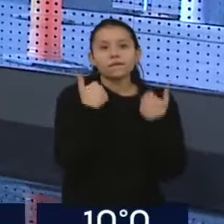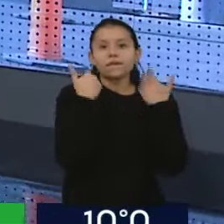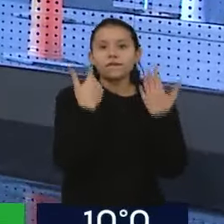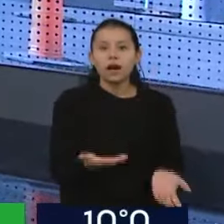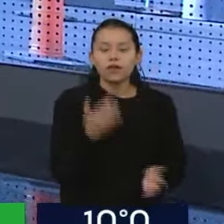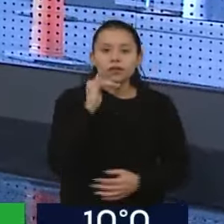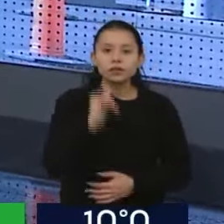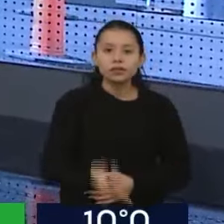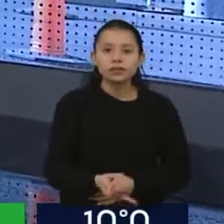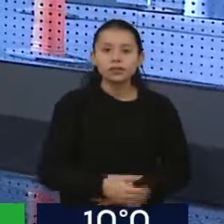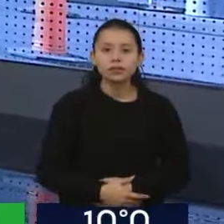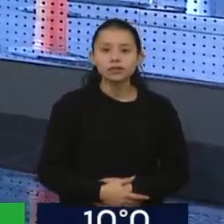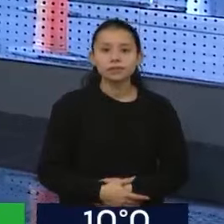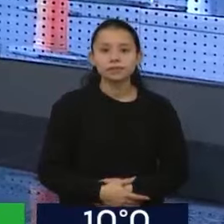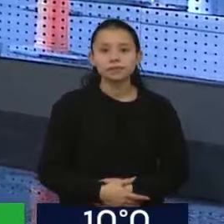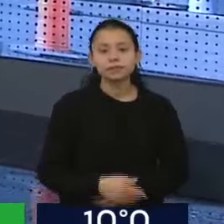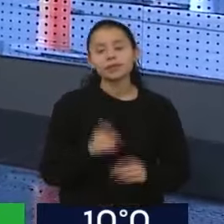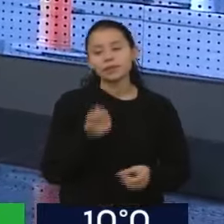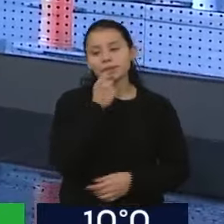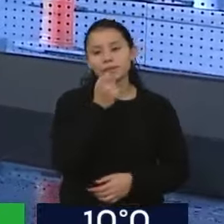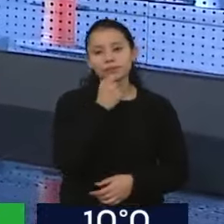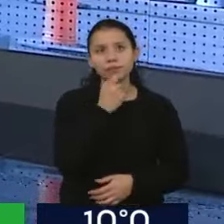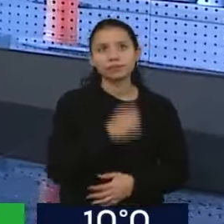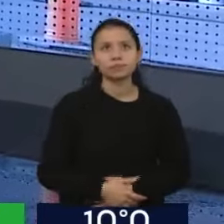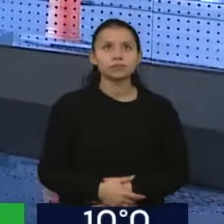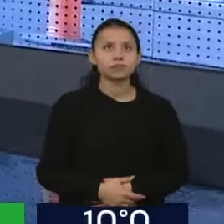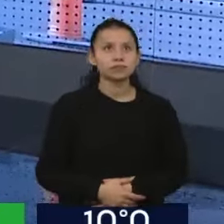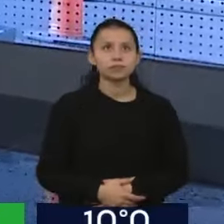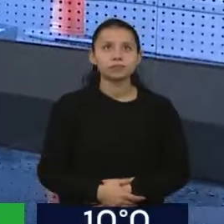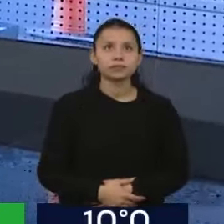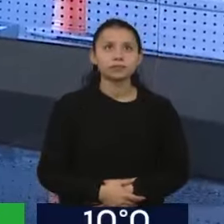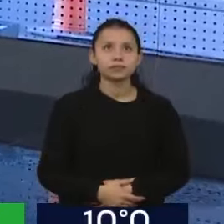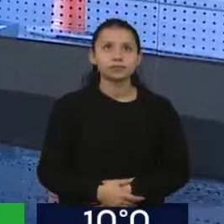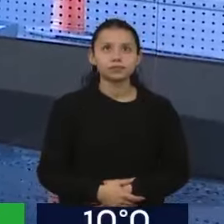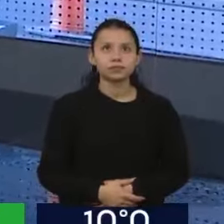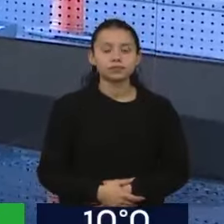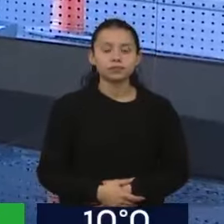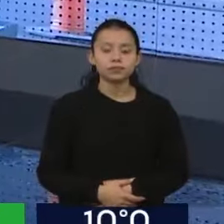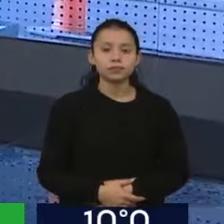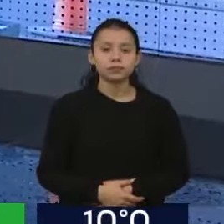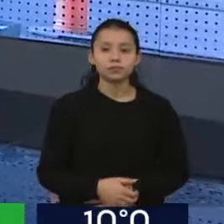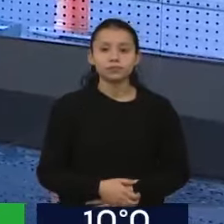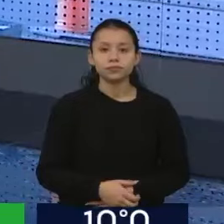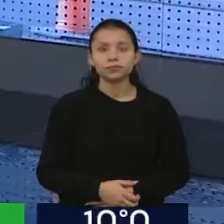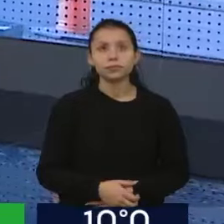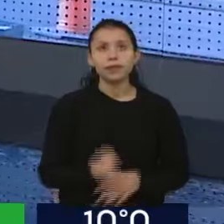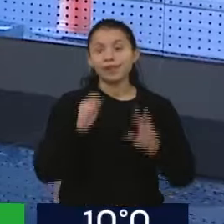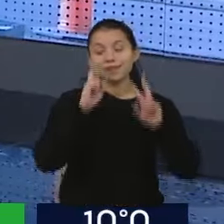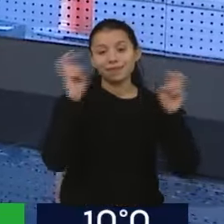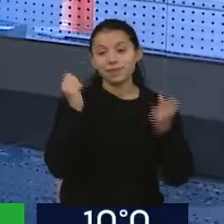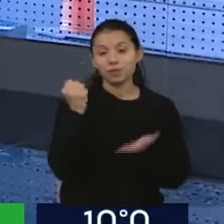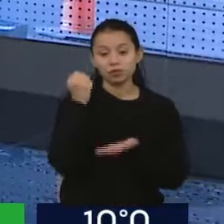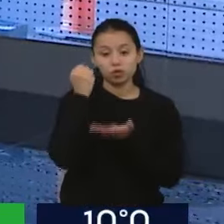definitiva los subsidios indiscriminados y el festival que hubo en la República Argentina